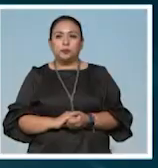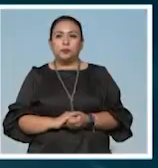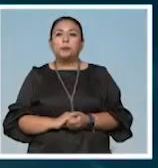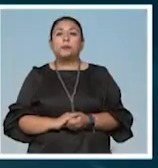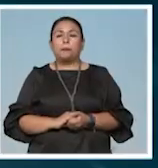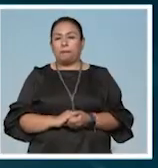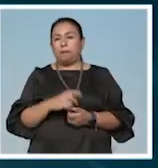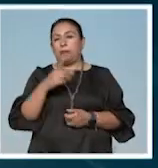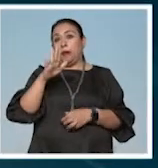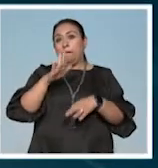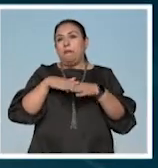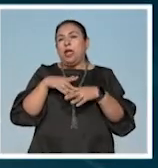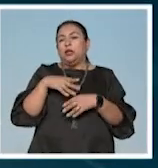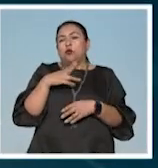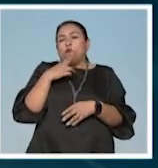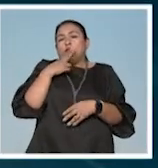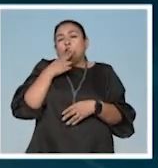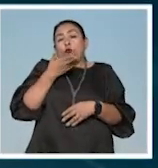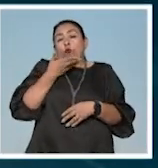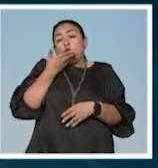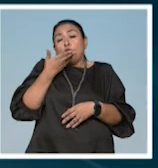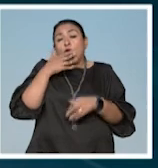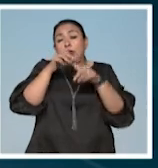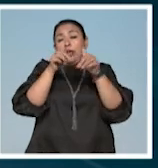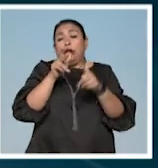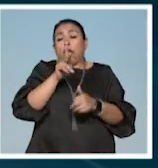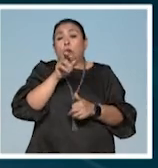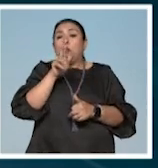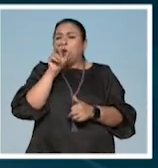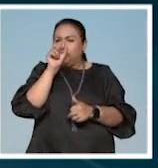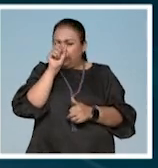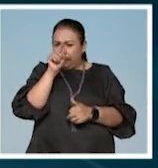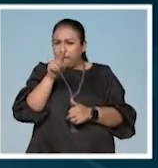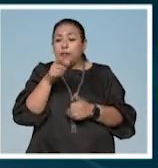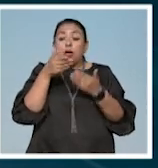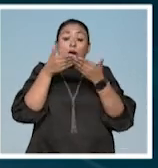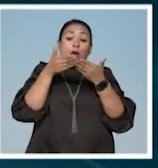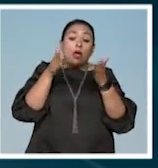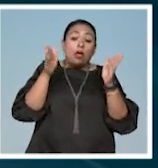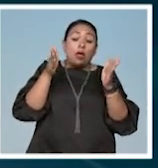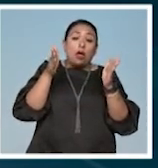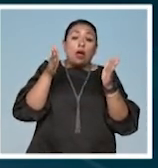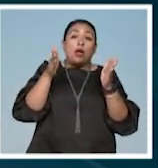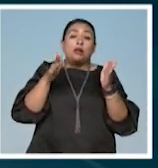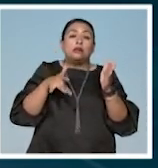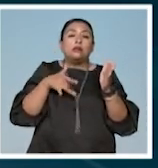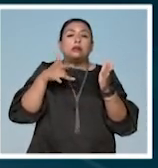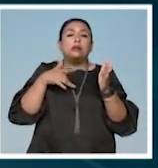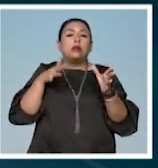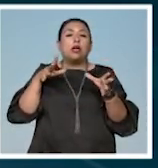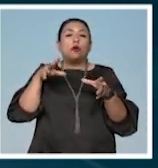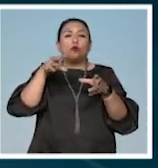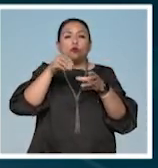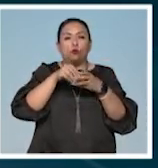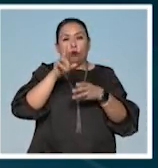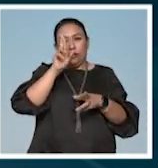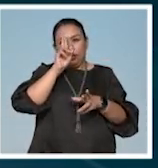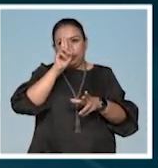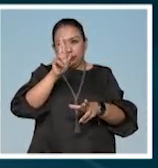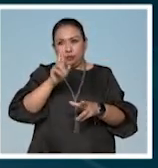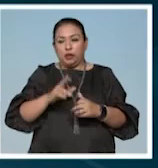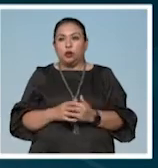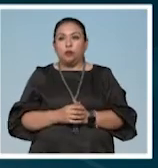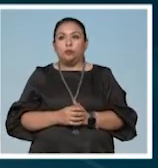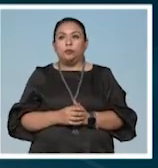Una de las más arraigadas tradiciones del arte popular también es una puerta para sensibilizar sobre la inclusión y el respeto.